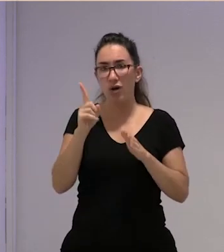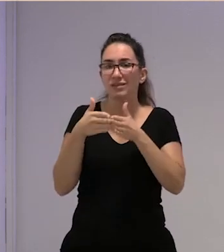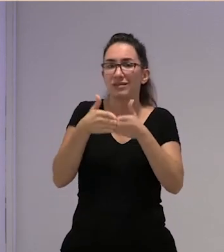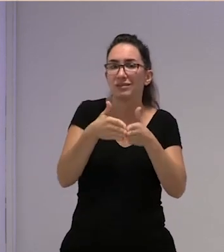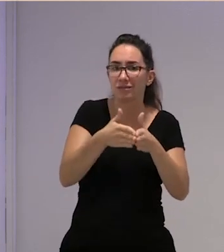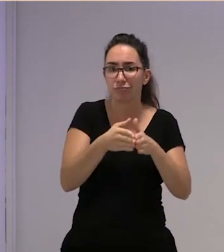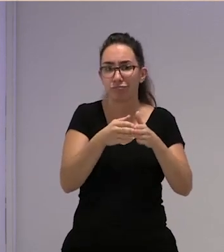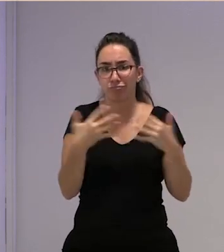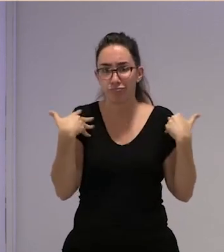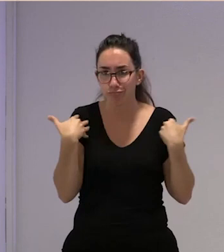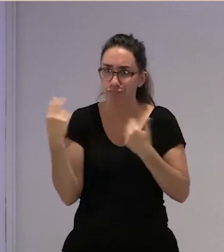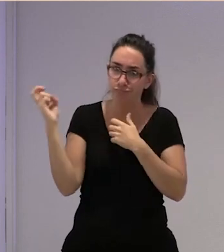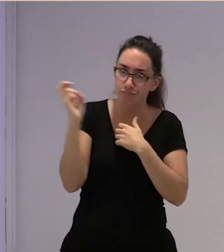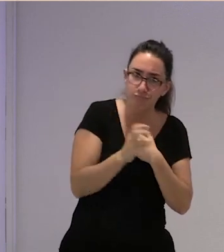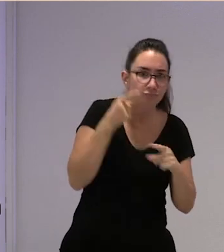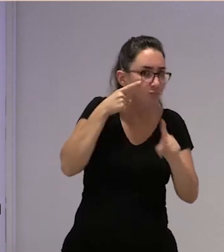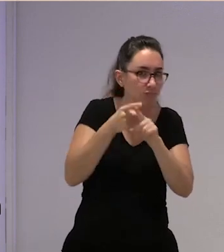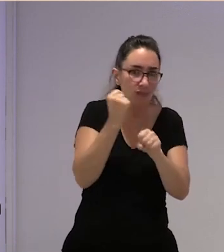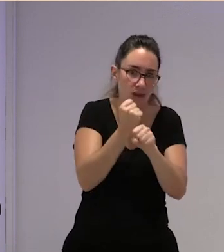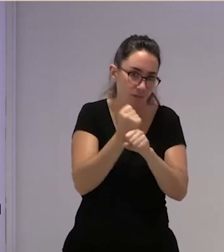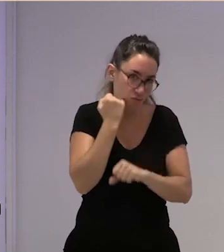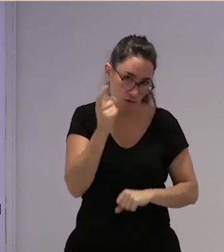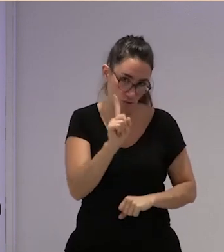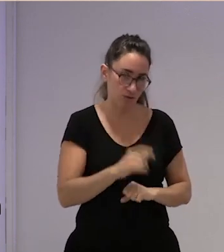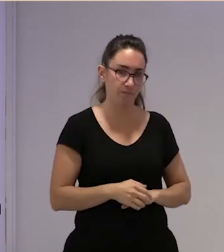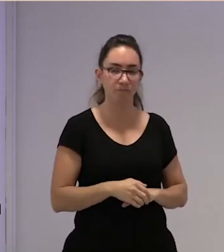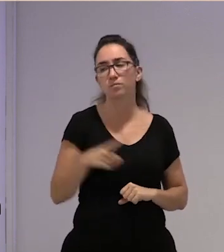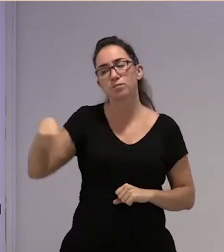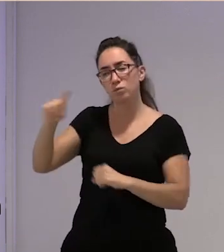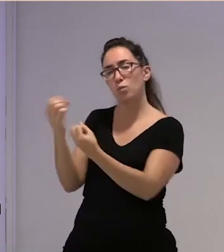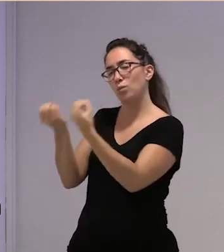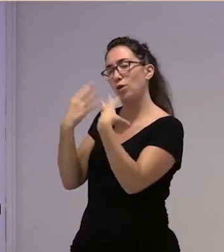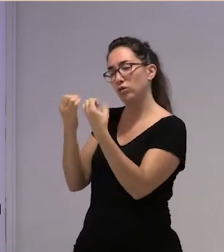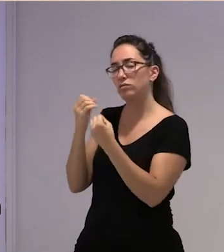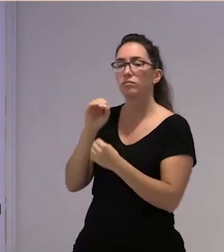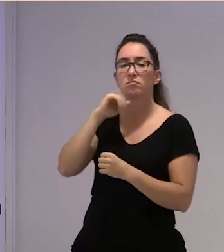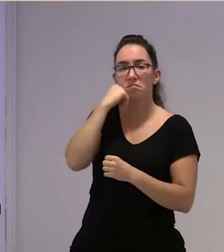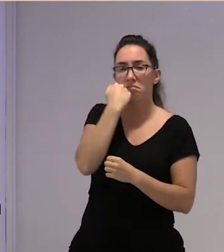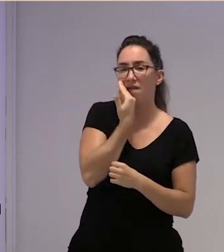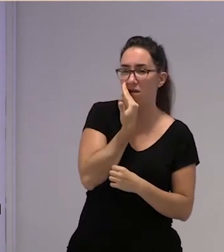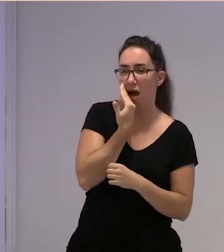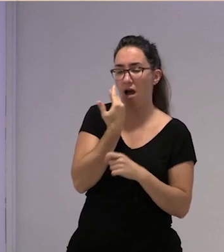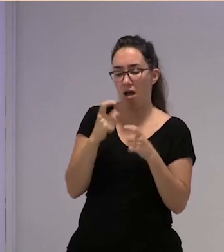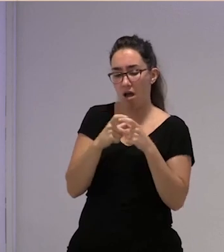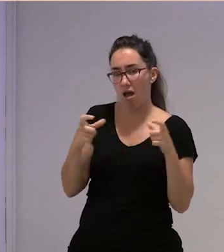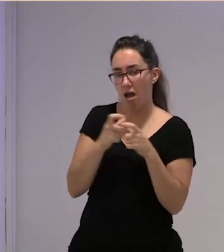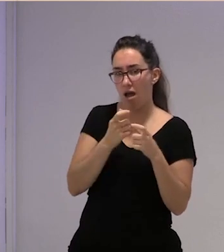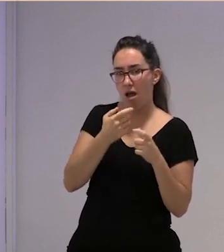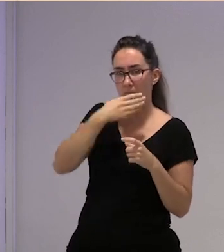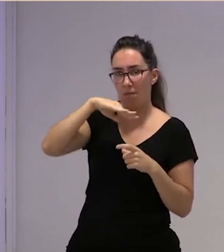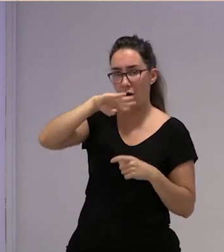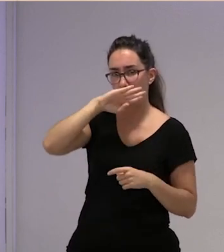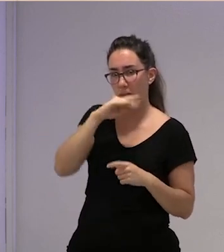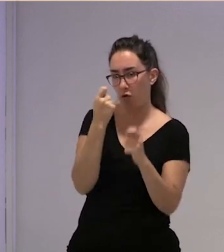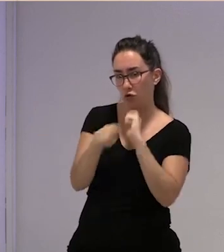viene de debajo de un invernadero me contabais que hay mafias que venden los empadronamientos a 300 euros y un contrato de